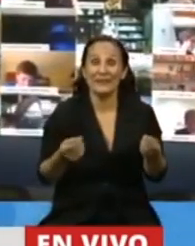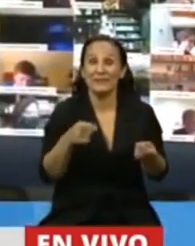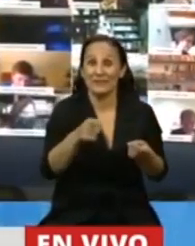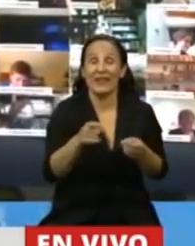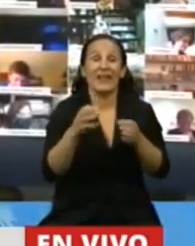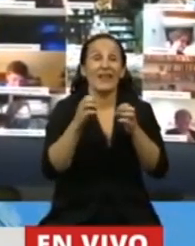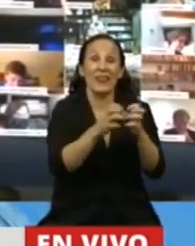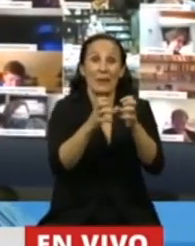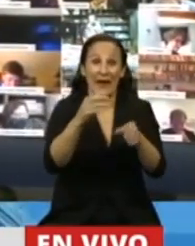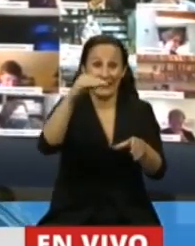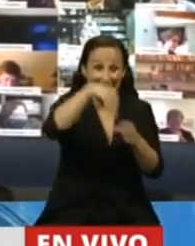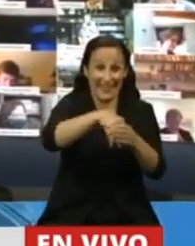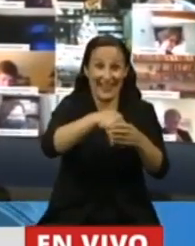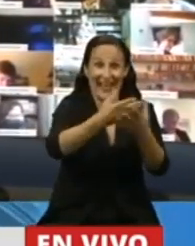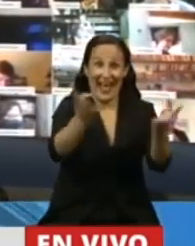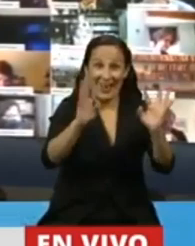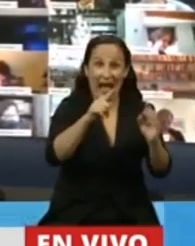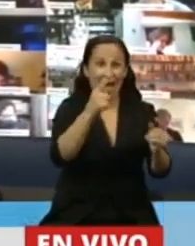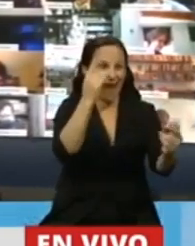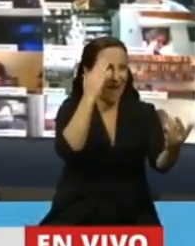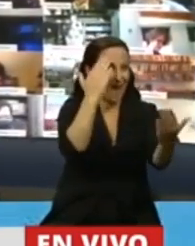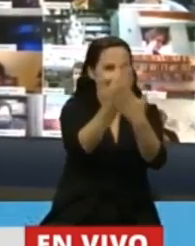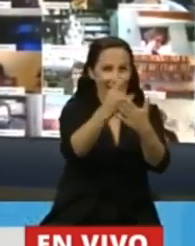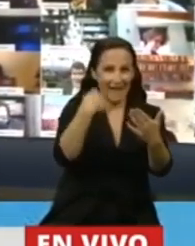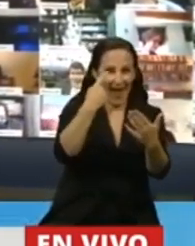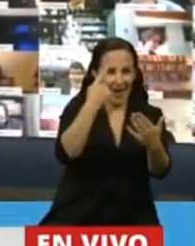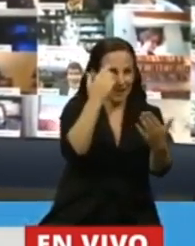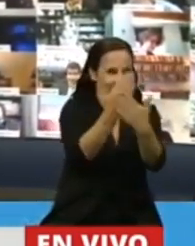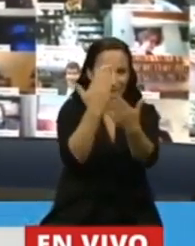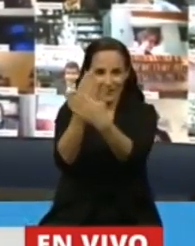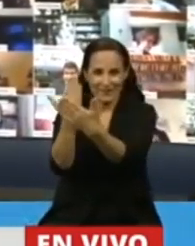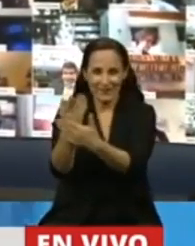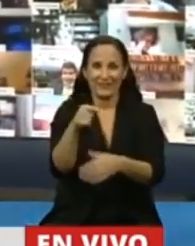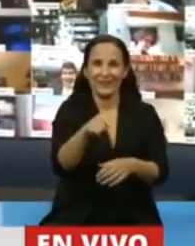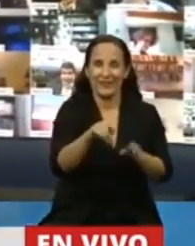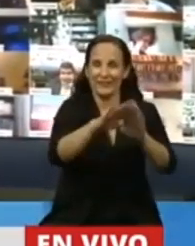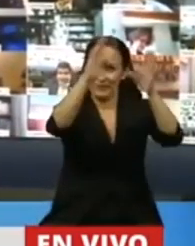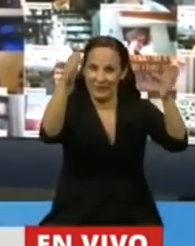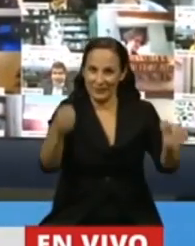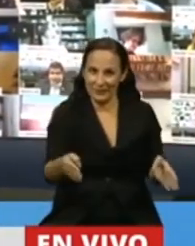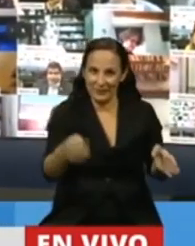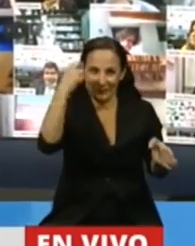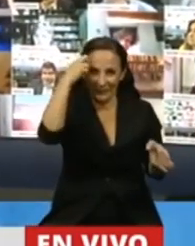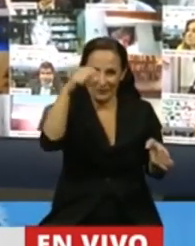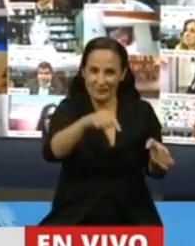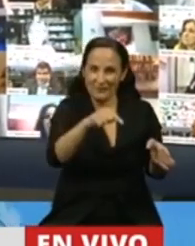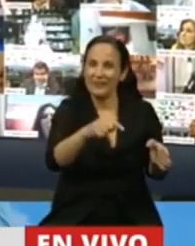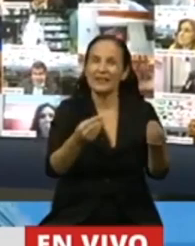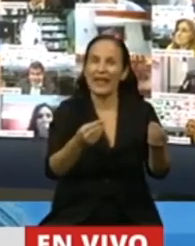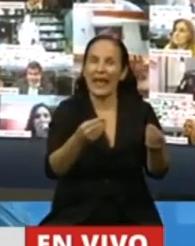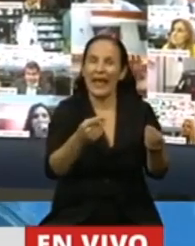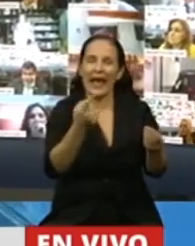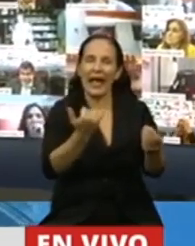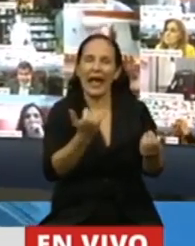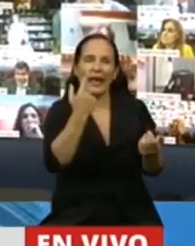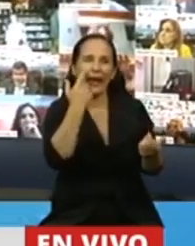debate del Parlamento es face to face. Porque el Parlamento también es órgano de control.